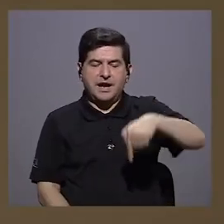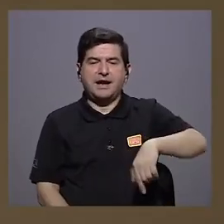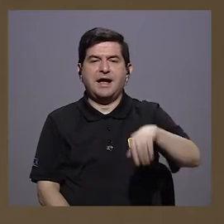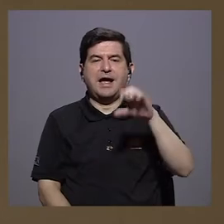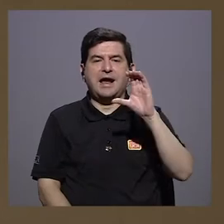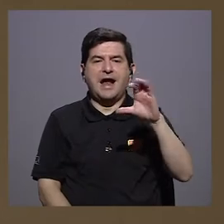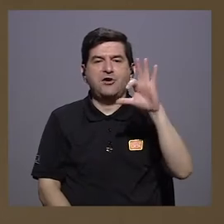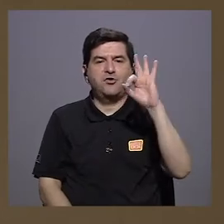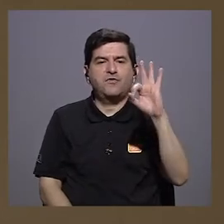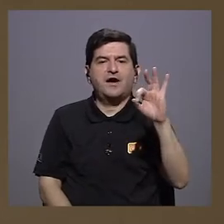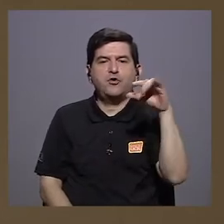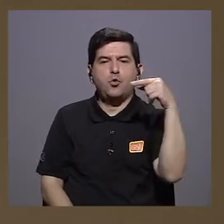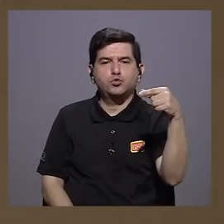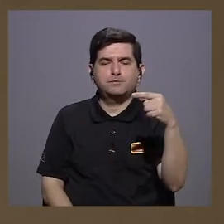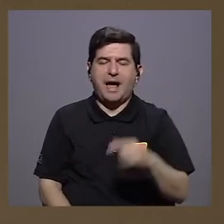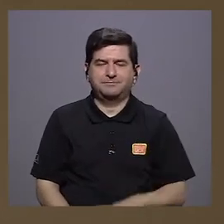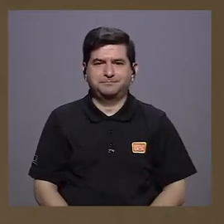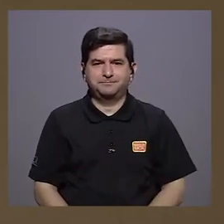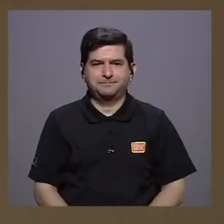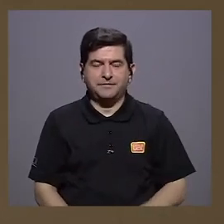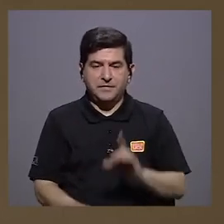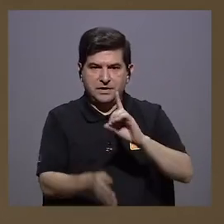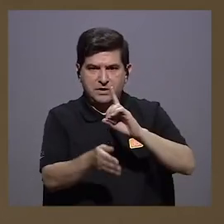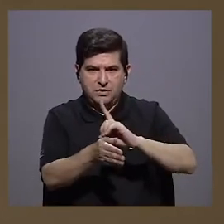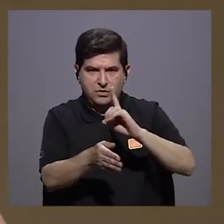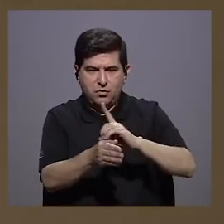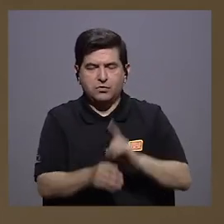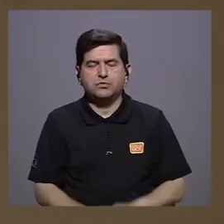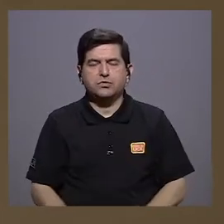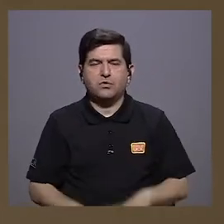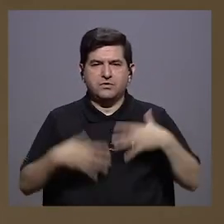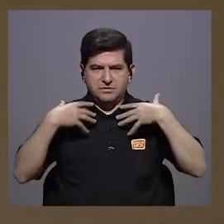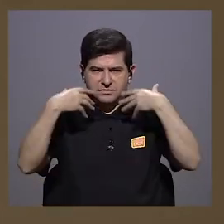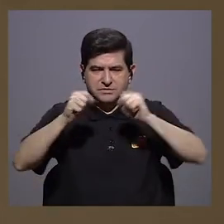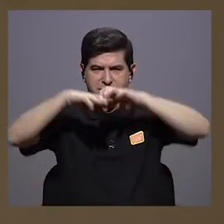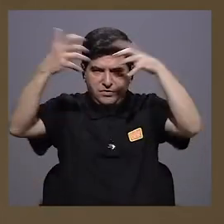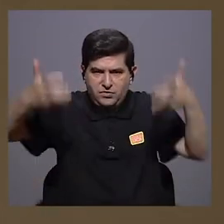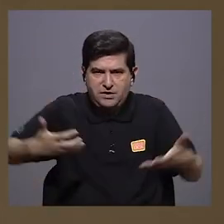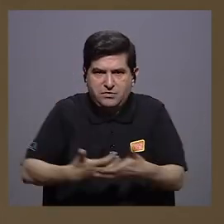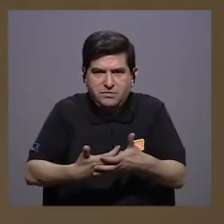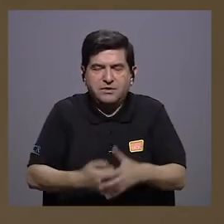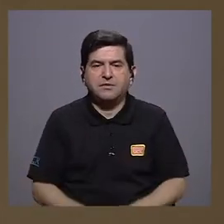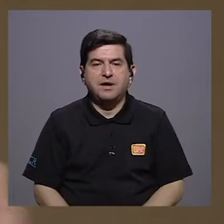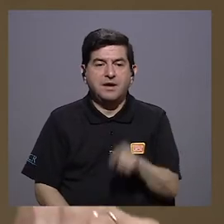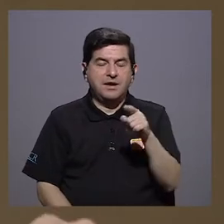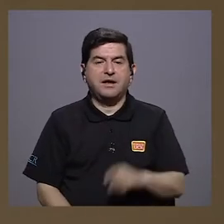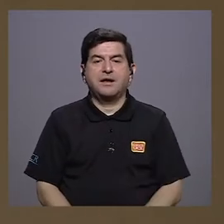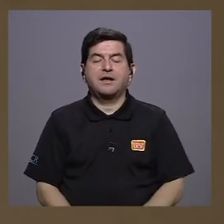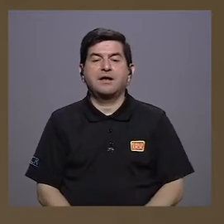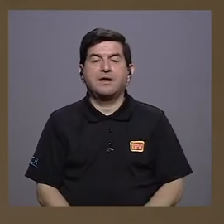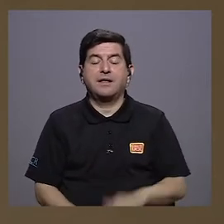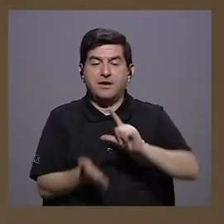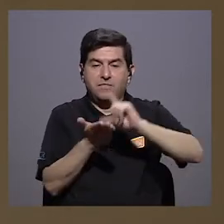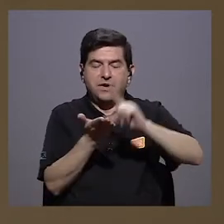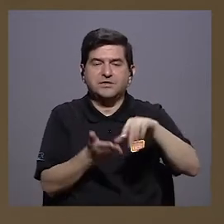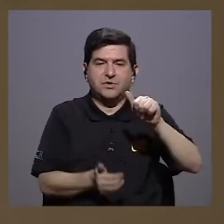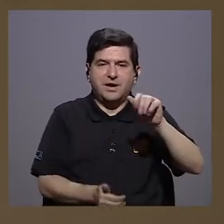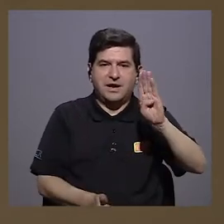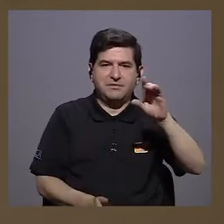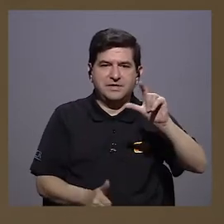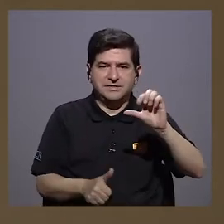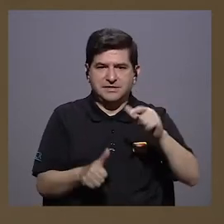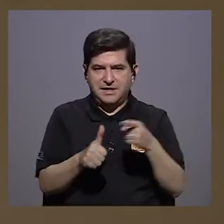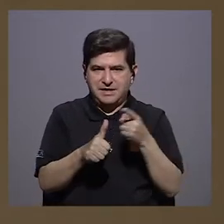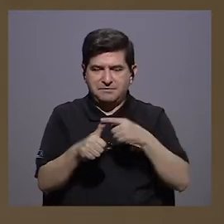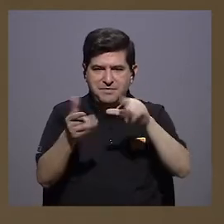don Carlos Faron Guzmán, un médico saludista global que nos da un ABC fundamental en este primer bloque.